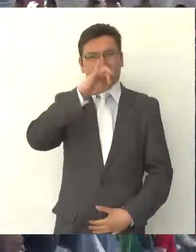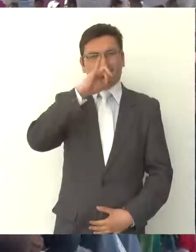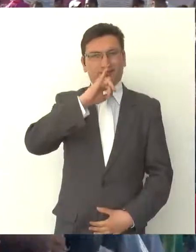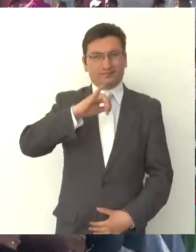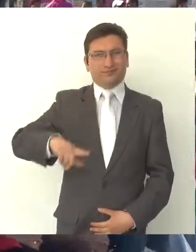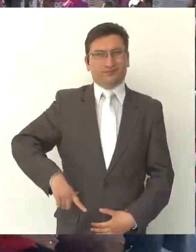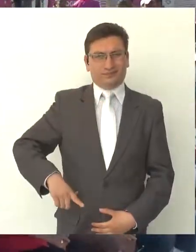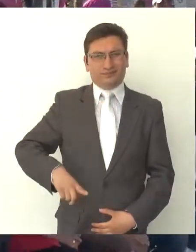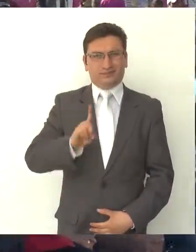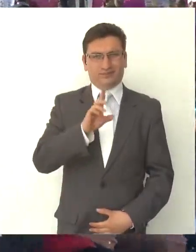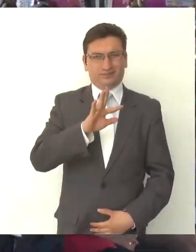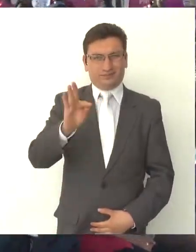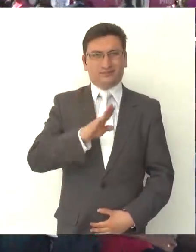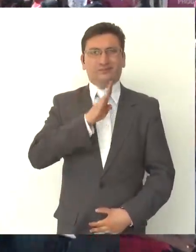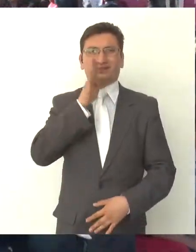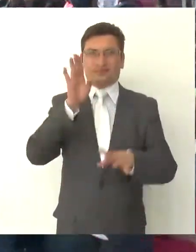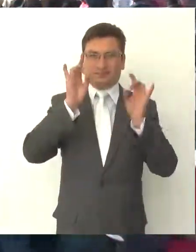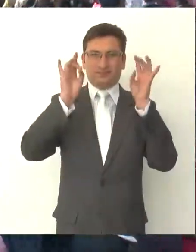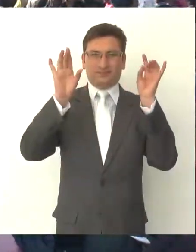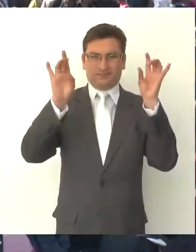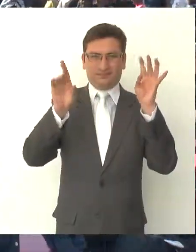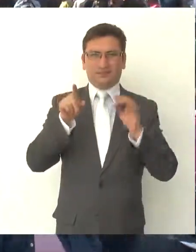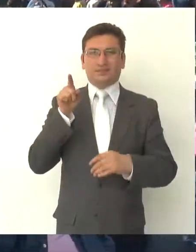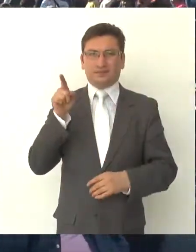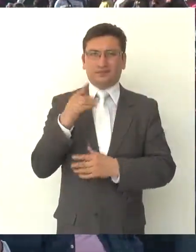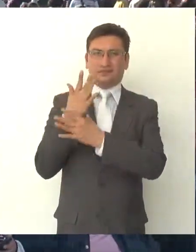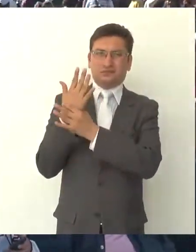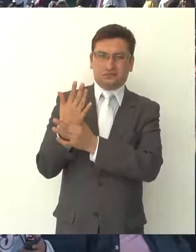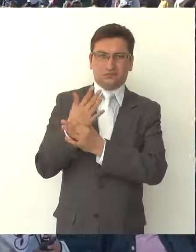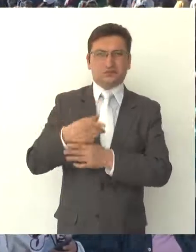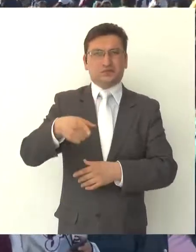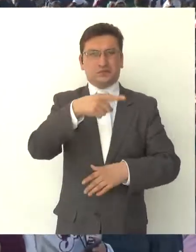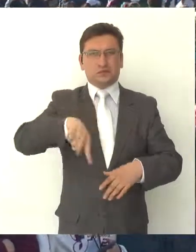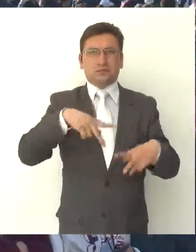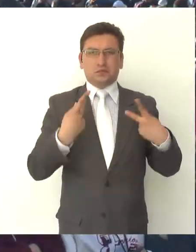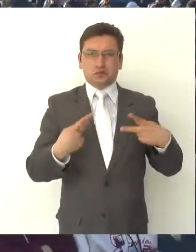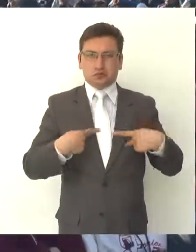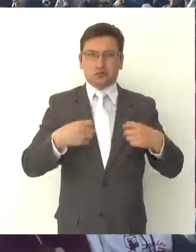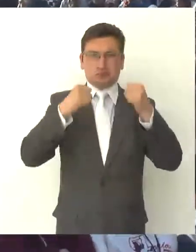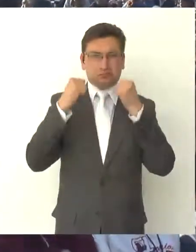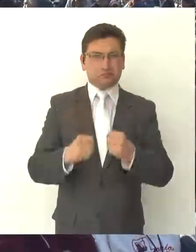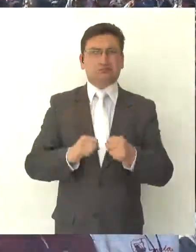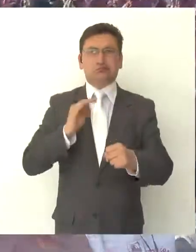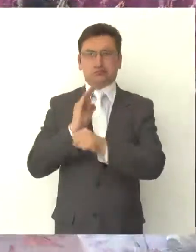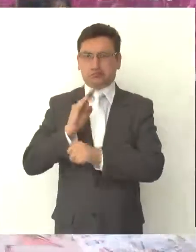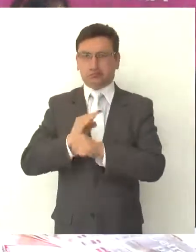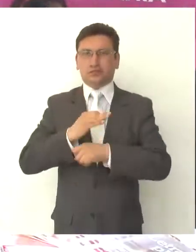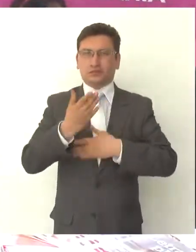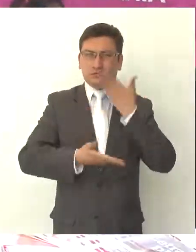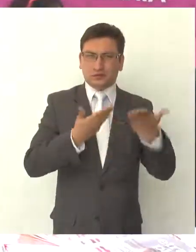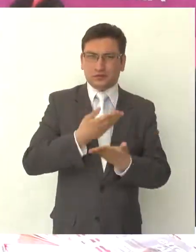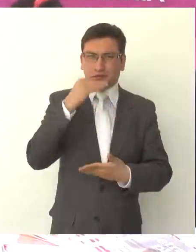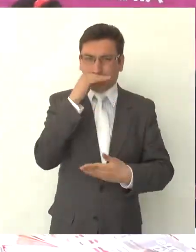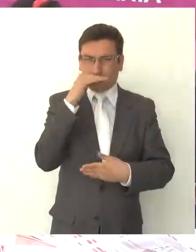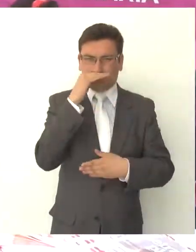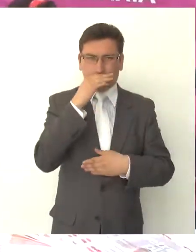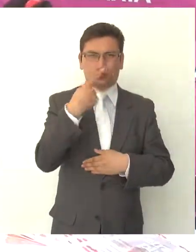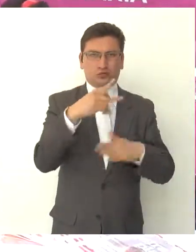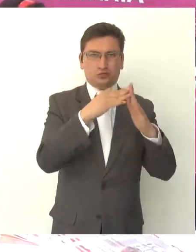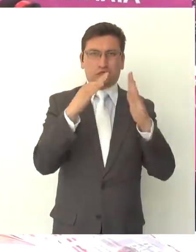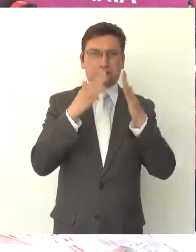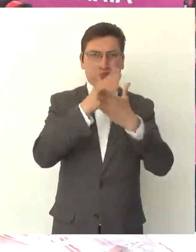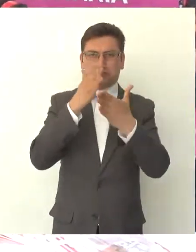El jefe de gobierno de la Ciudad de México, Miguel Ángel Mancer Espinosa, garantiza el bienestar de la ciudadanía y lleva servicios